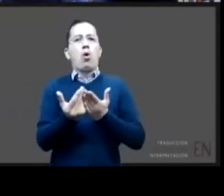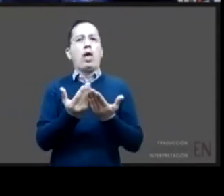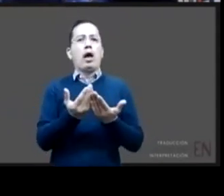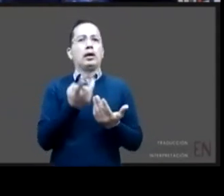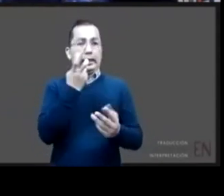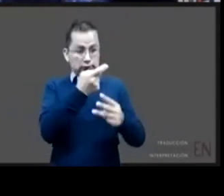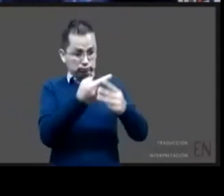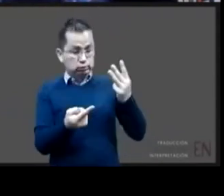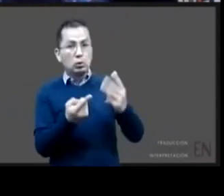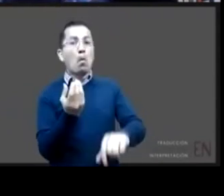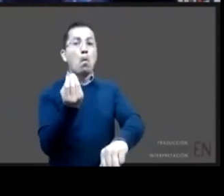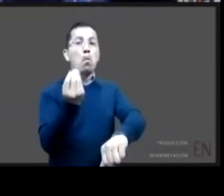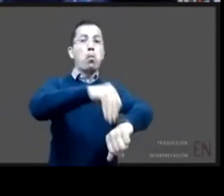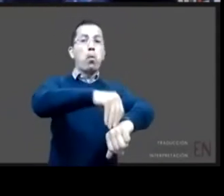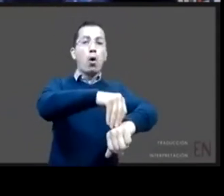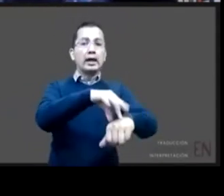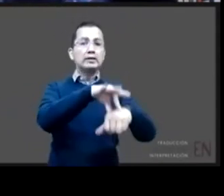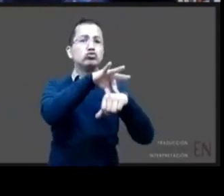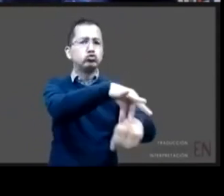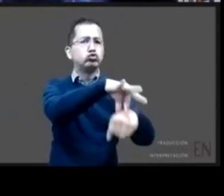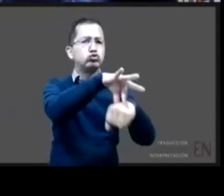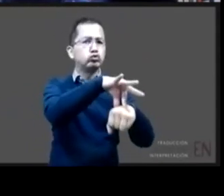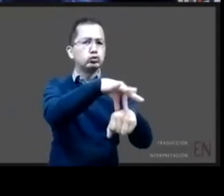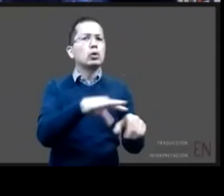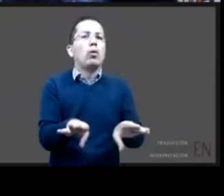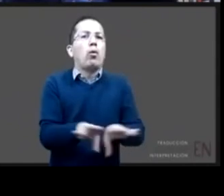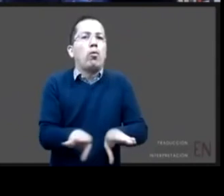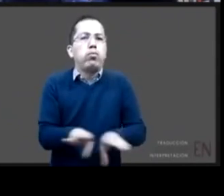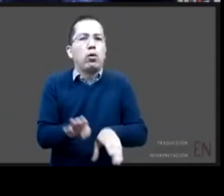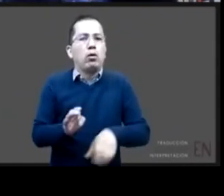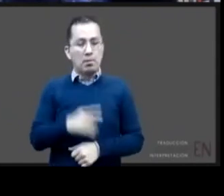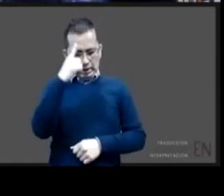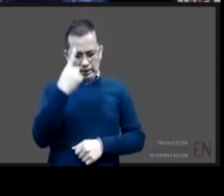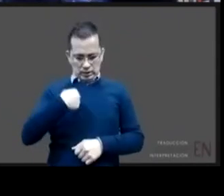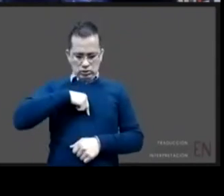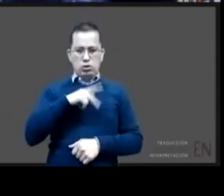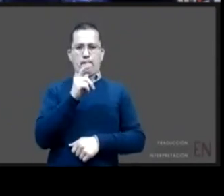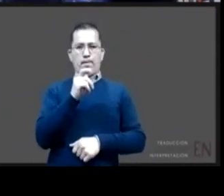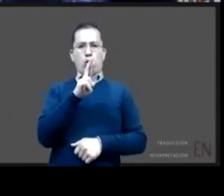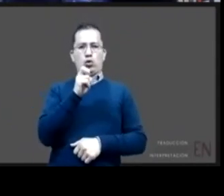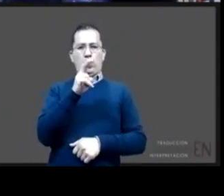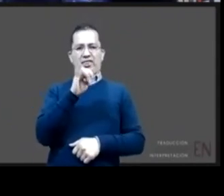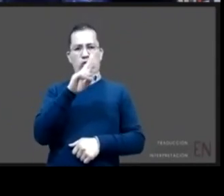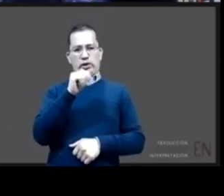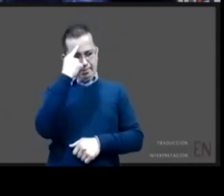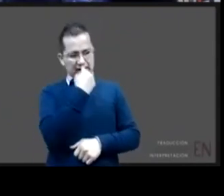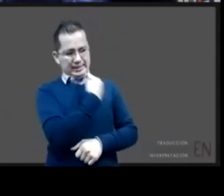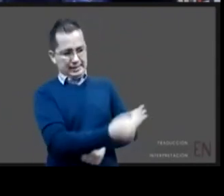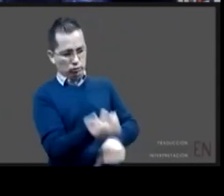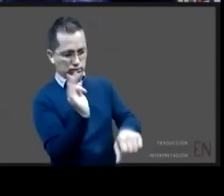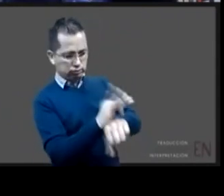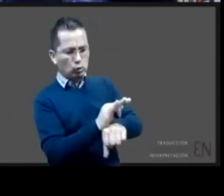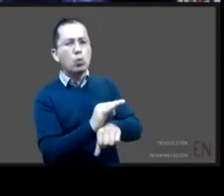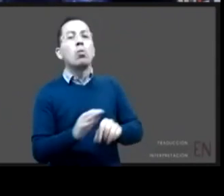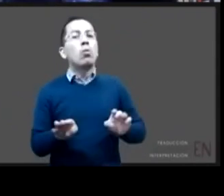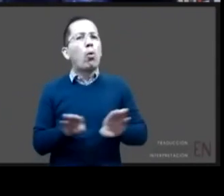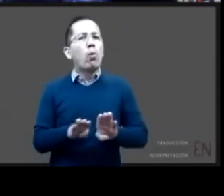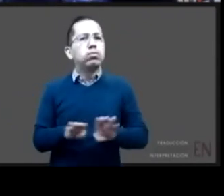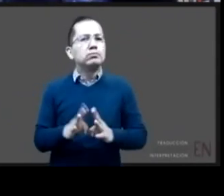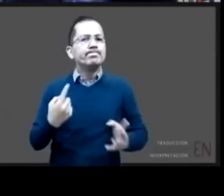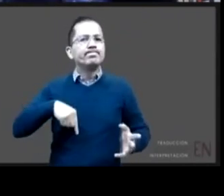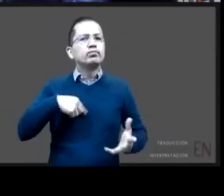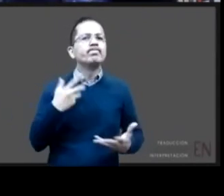y en base al actuar de la Procuraduría de Protección ¿cómo podemos complementarlo y